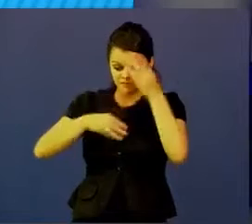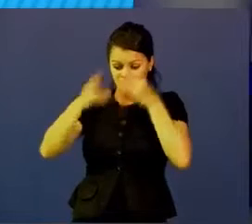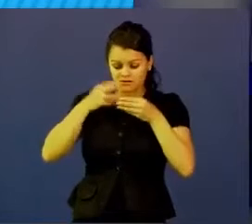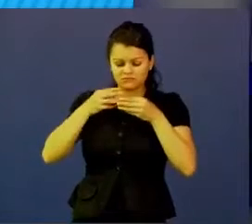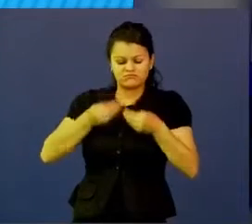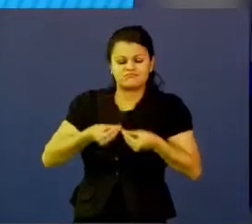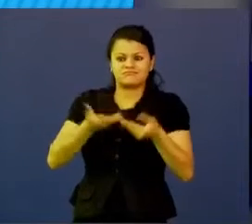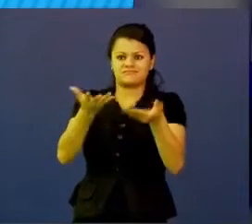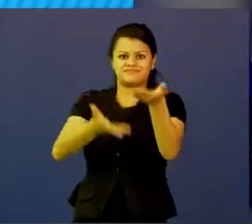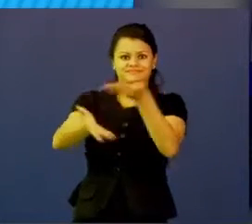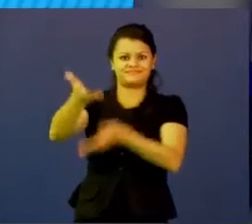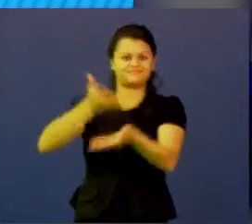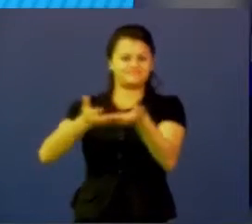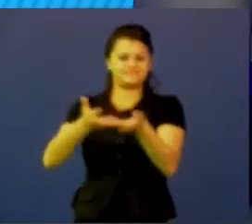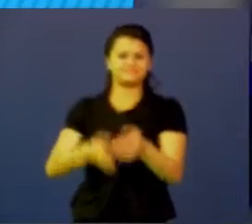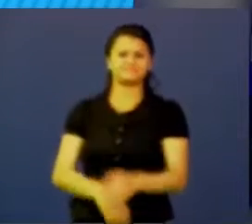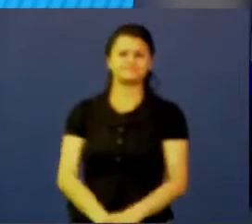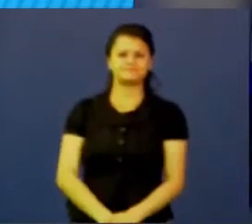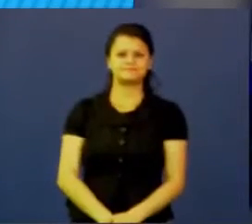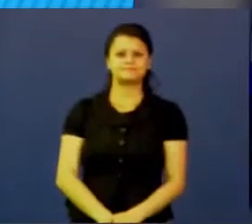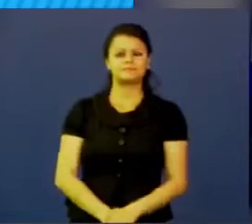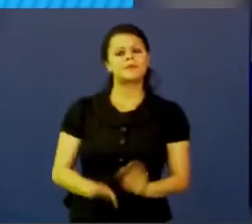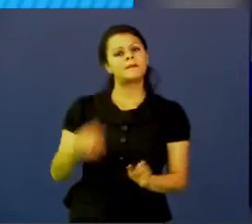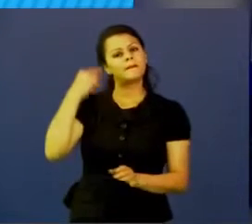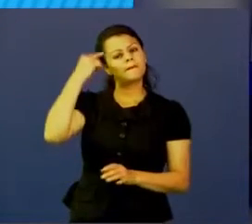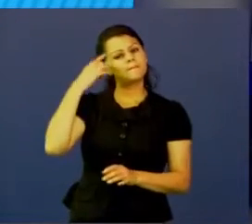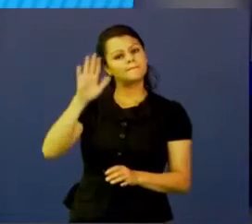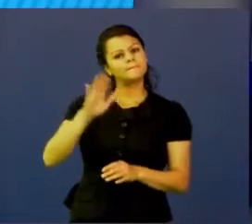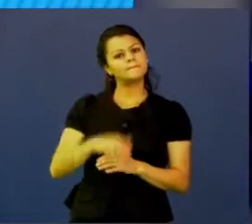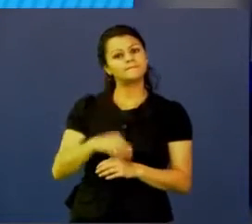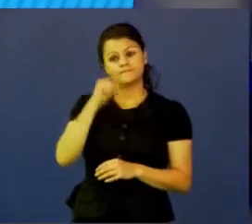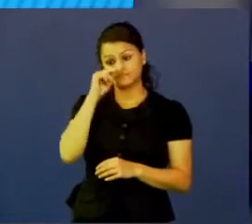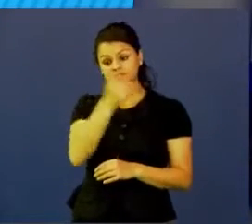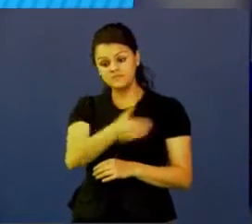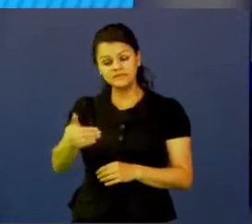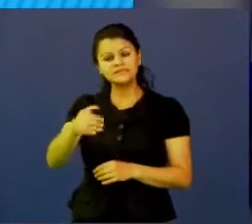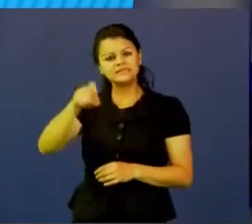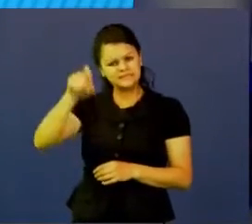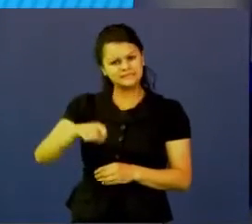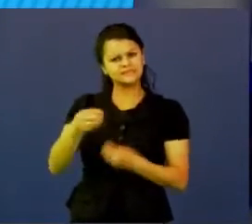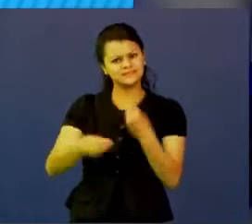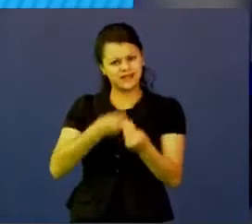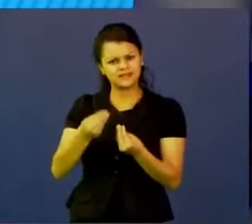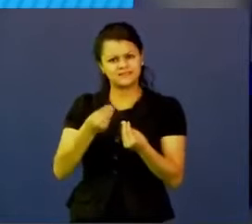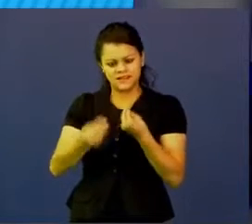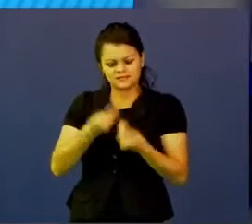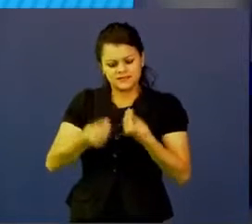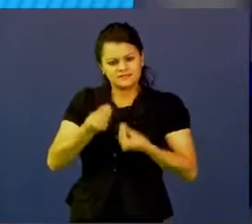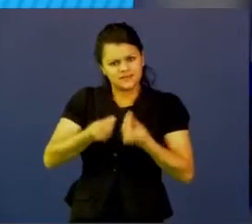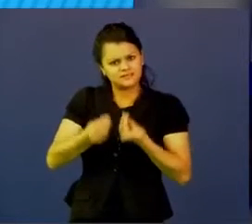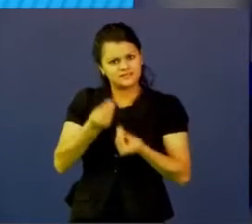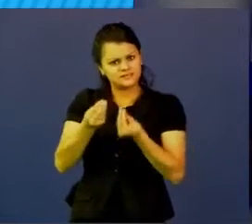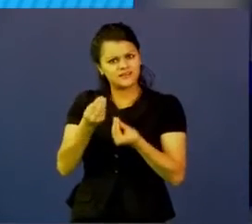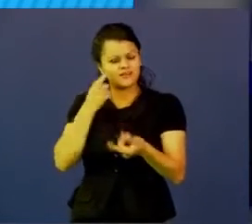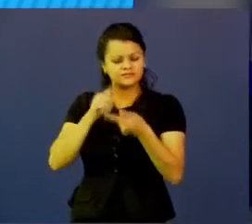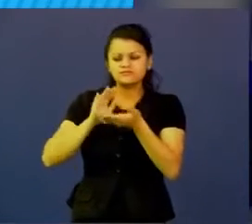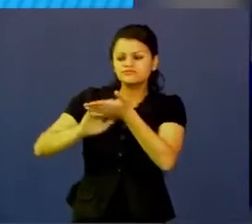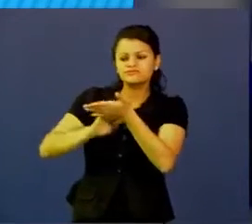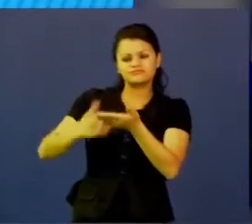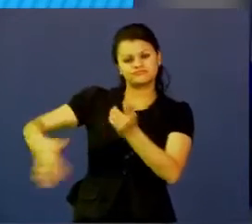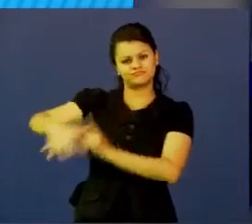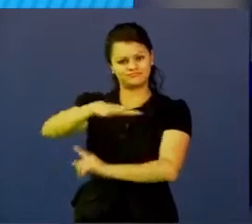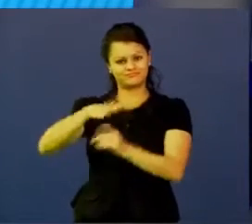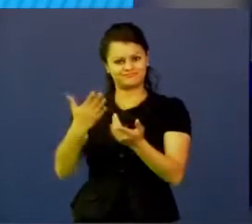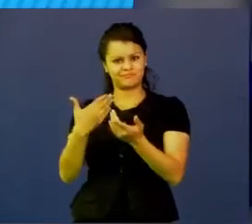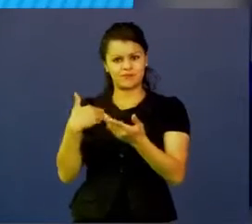Creemos que los niños y jóvenes deben volverse makers entonces para desarrollar esas soluciones del entorno y en el proceso